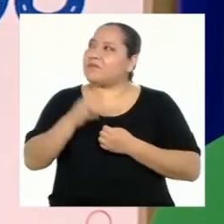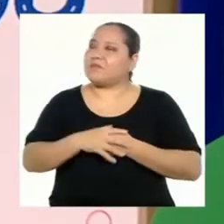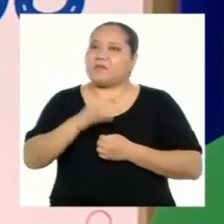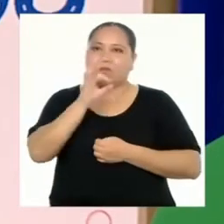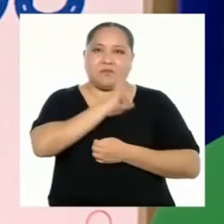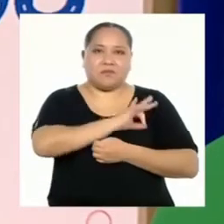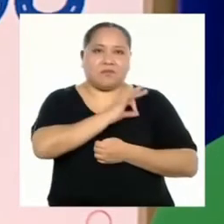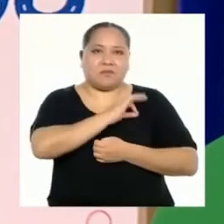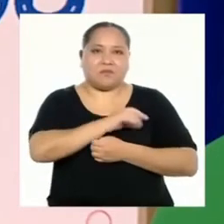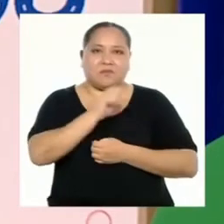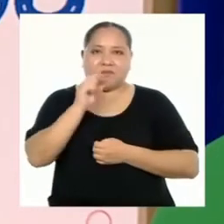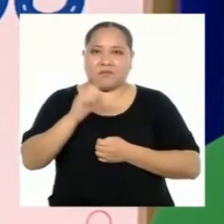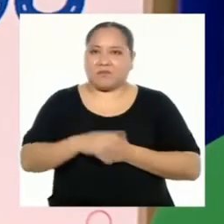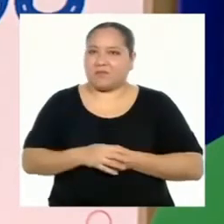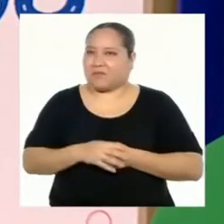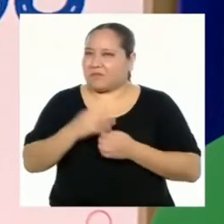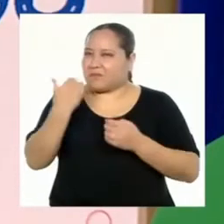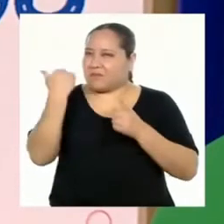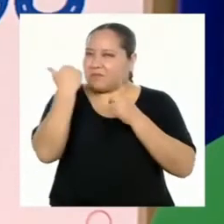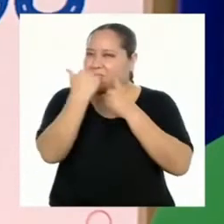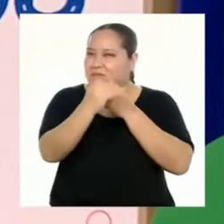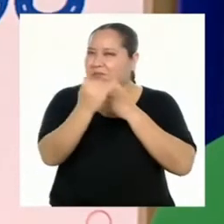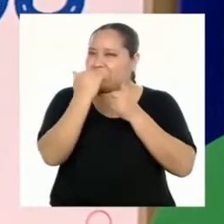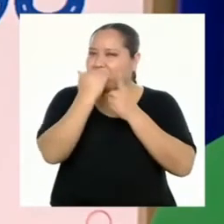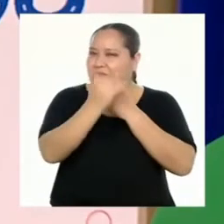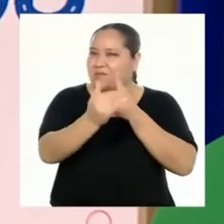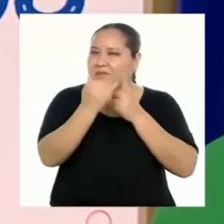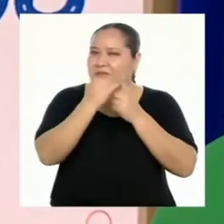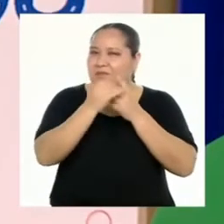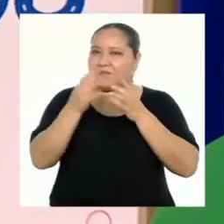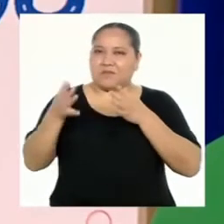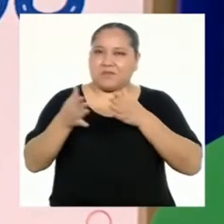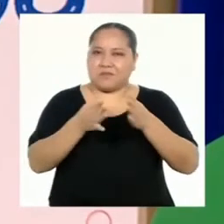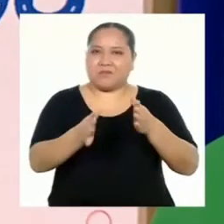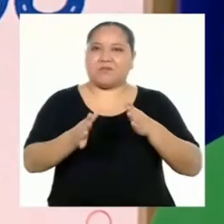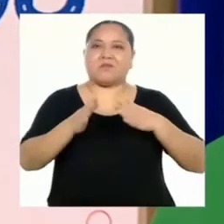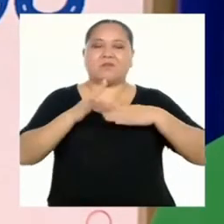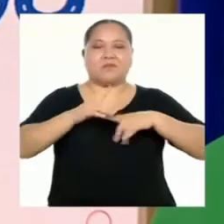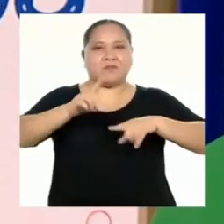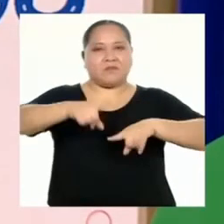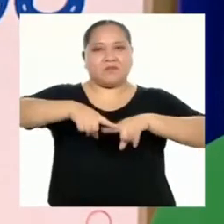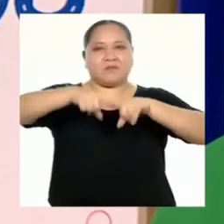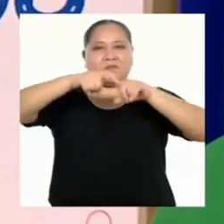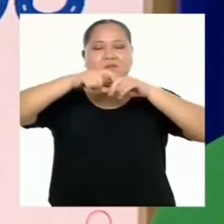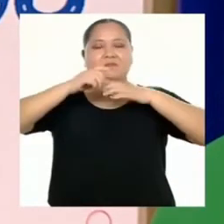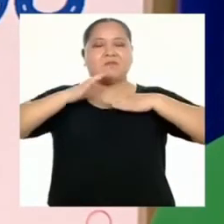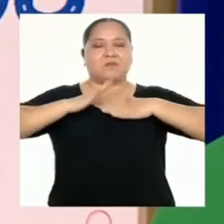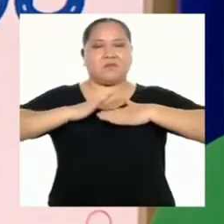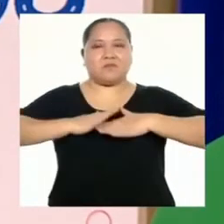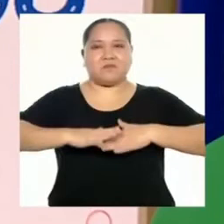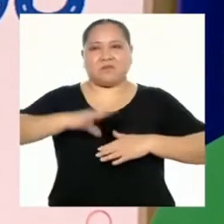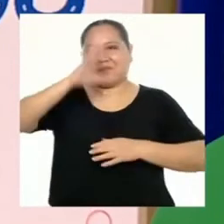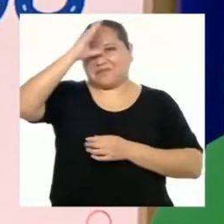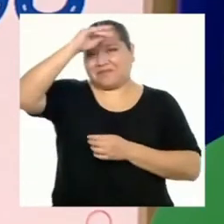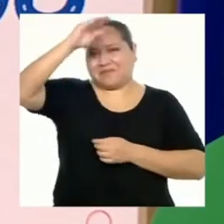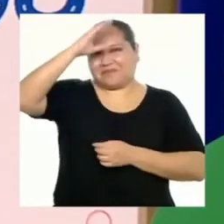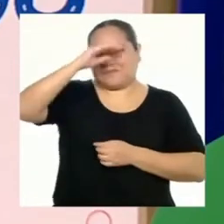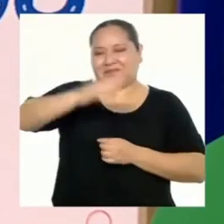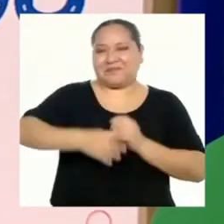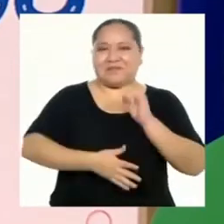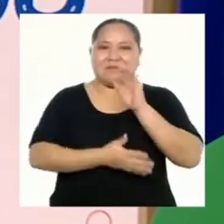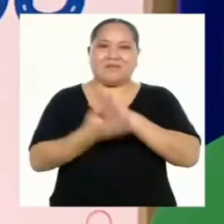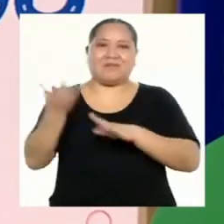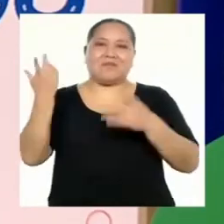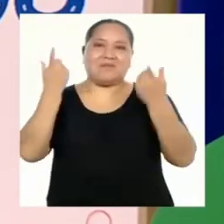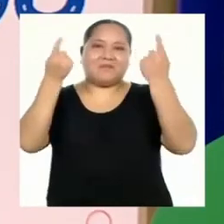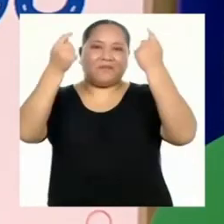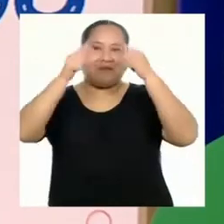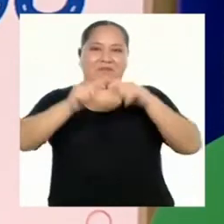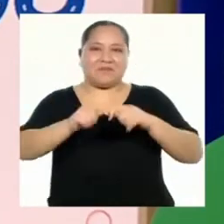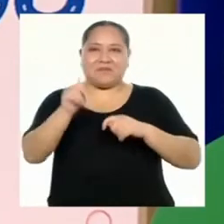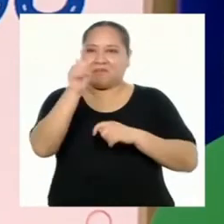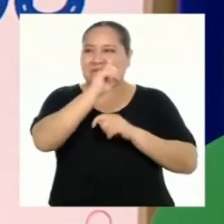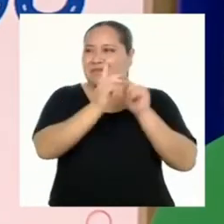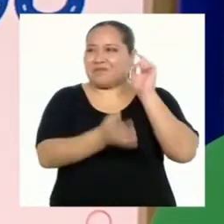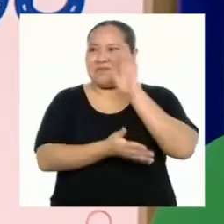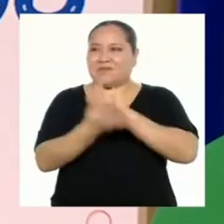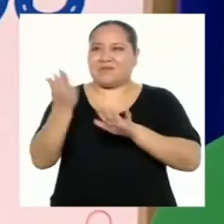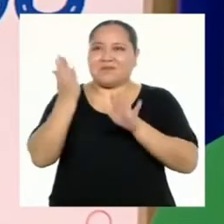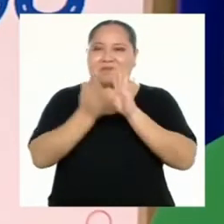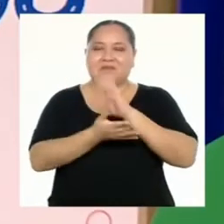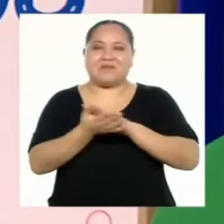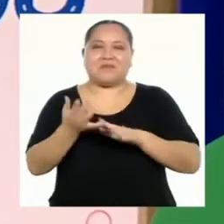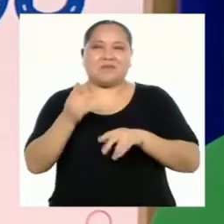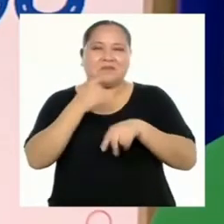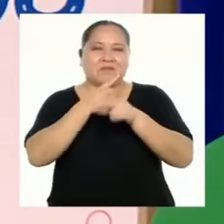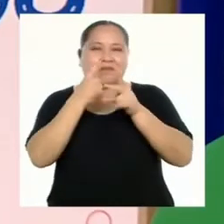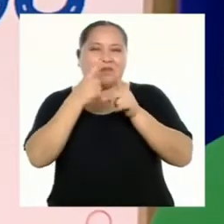Profesora, aprovechemos que estamos en la mitad del camino para tomarnos un pequeño descanso. Chicas, chicos, nos vamos a una pausa. No se